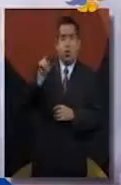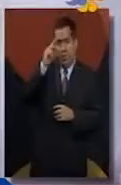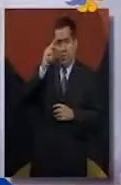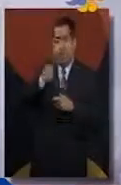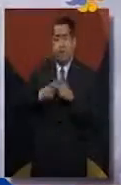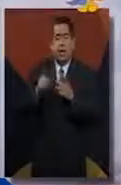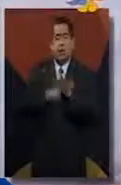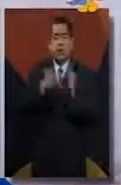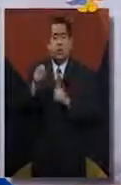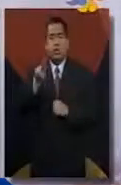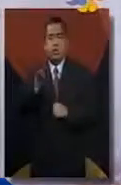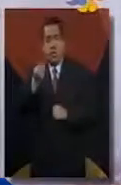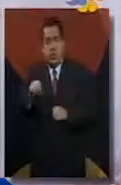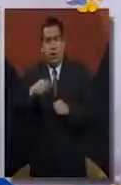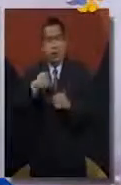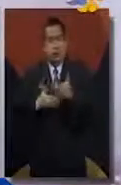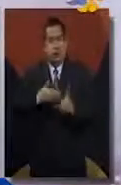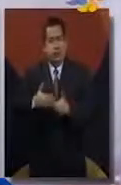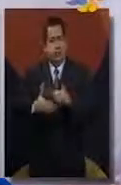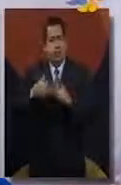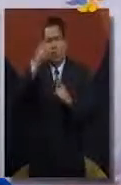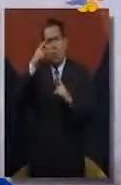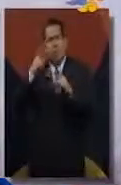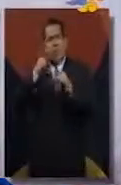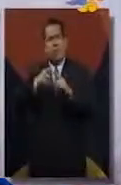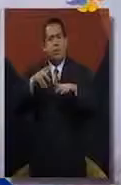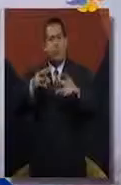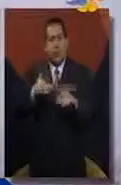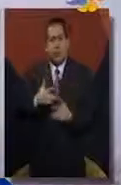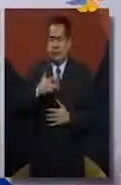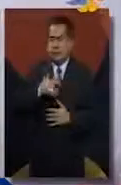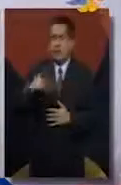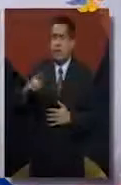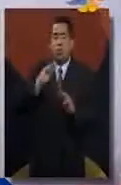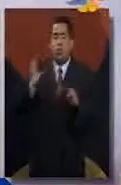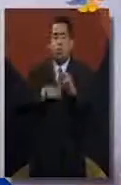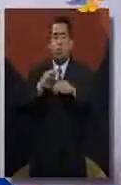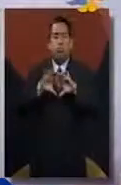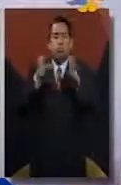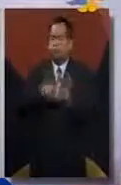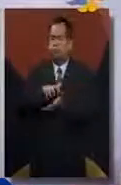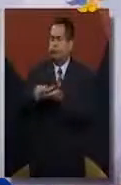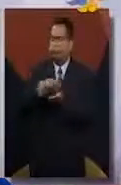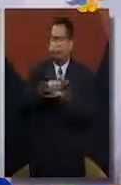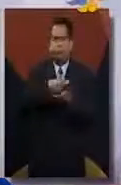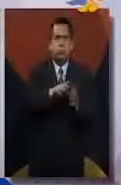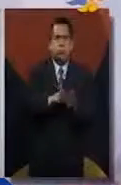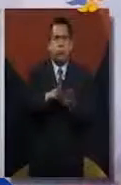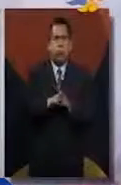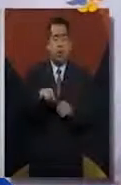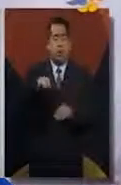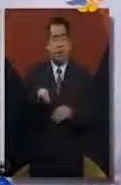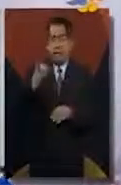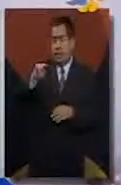1989 y cuyo objetivo es tomar conciencia sobre las temáticas globales demográficas. De acuerdo con el Consejo Nacional de Población,